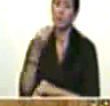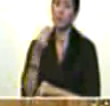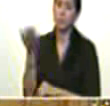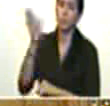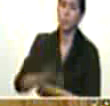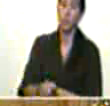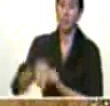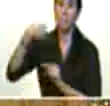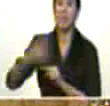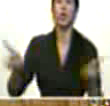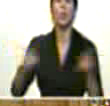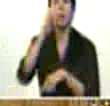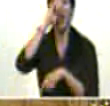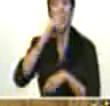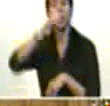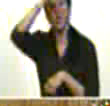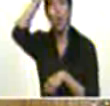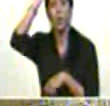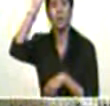cumpleaños Robert